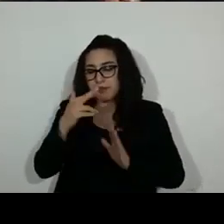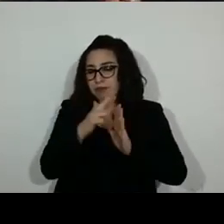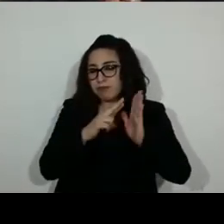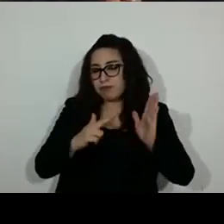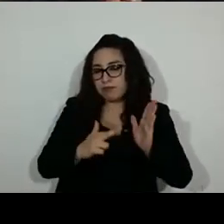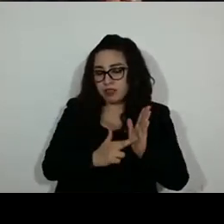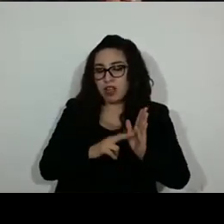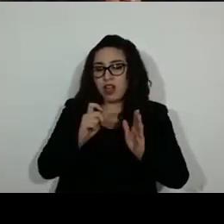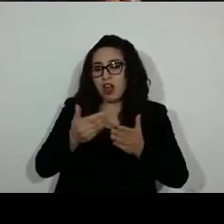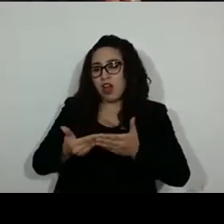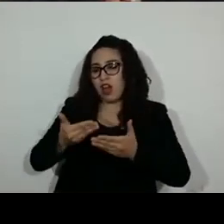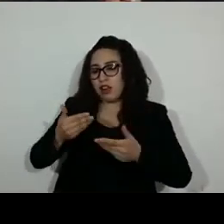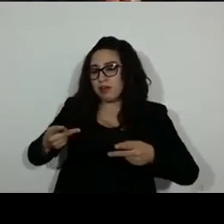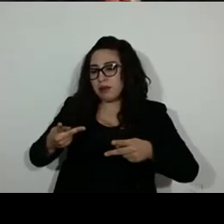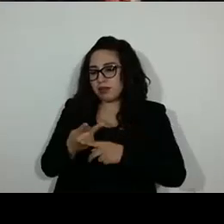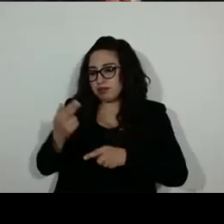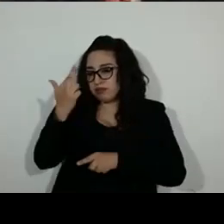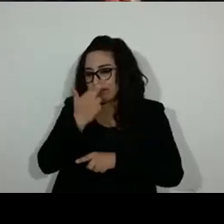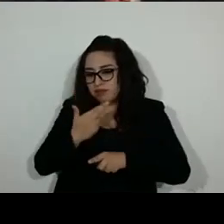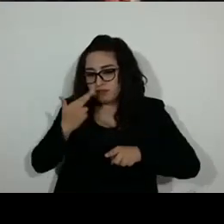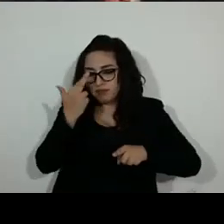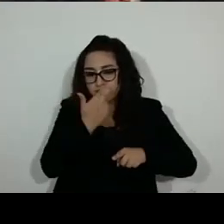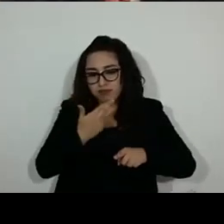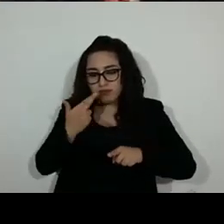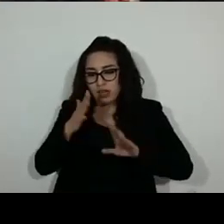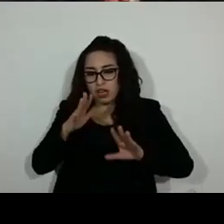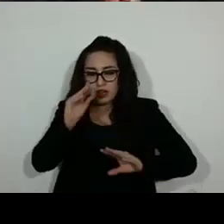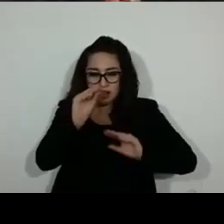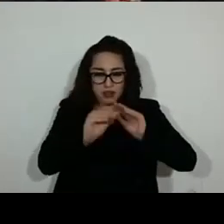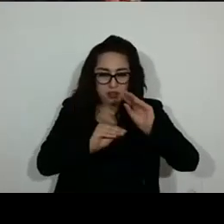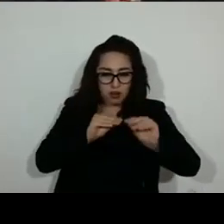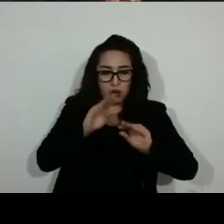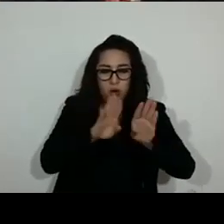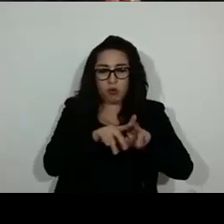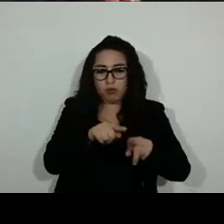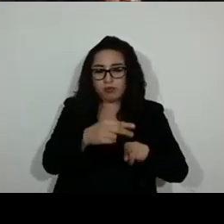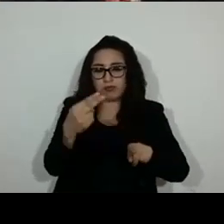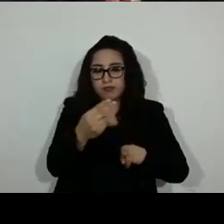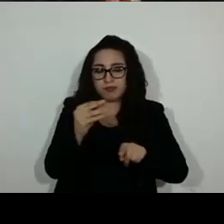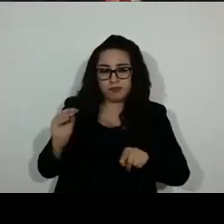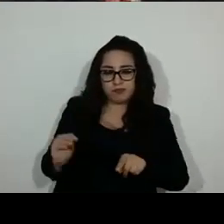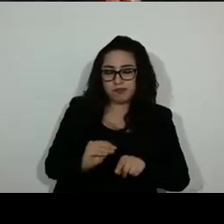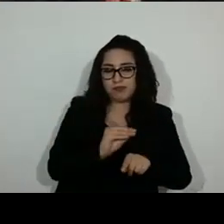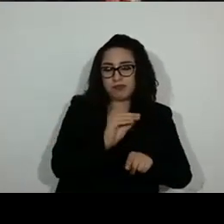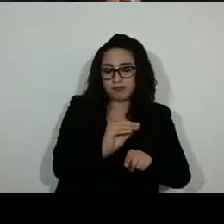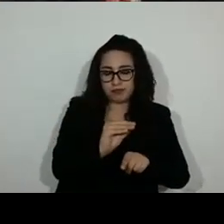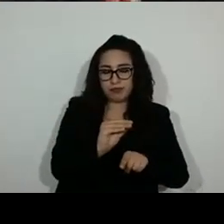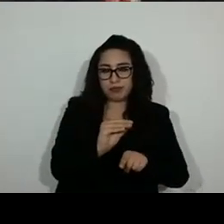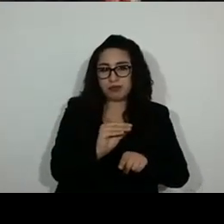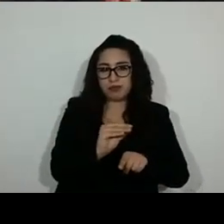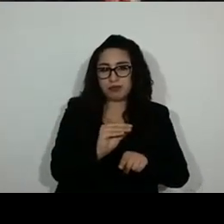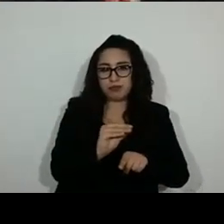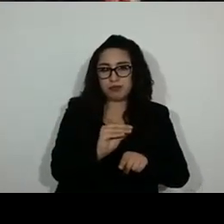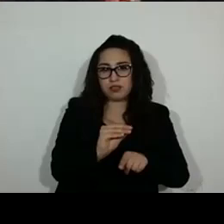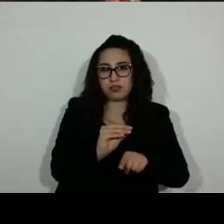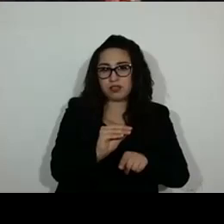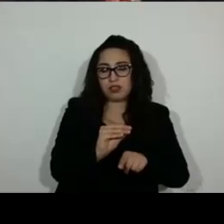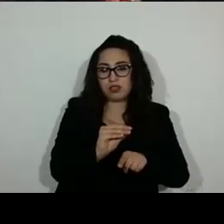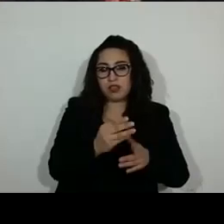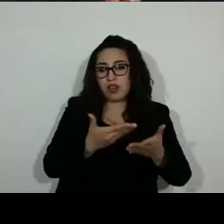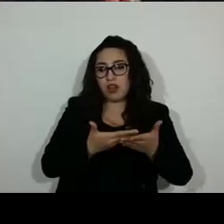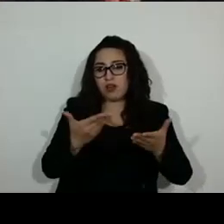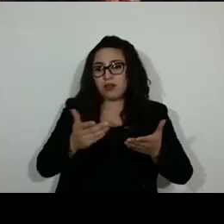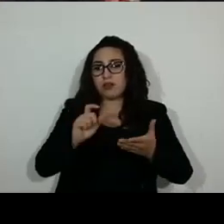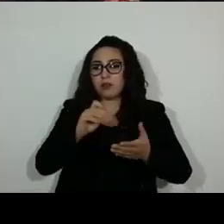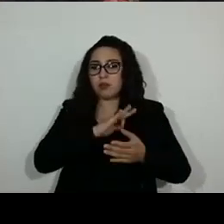estudio que deben ser abordados en la parte considerativa, además de blindar prácticas actuales como